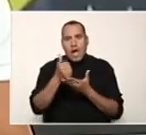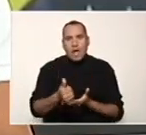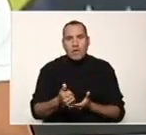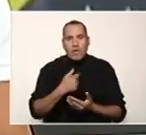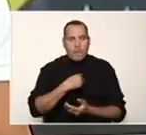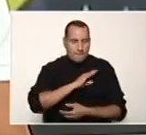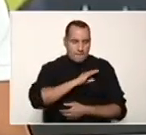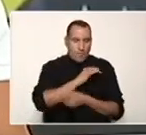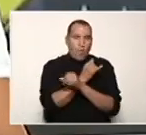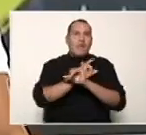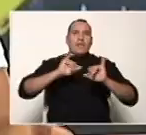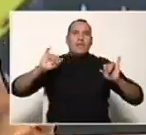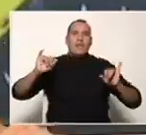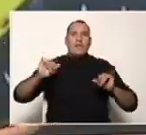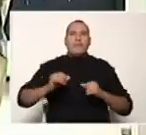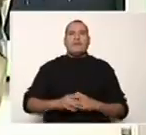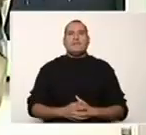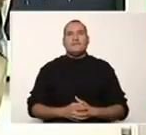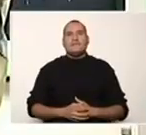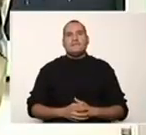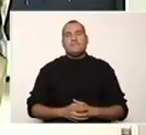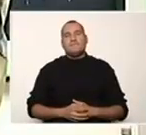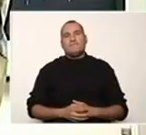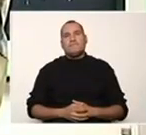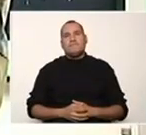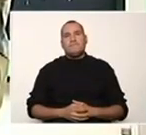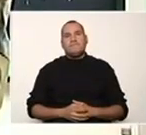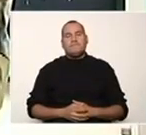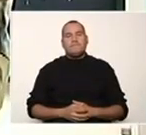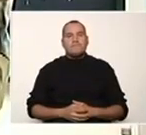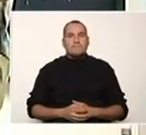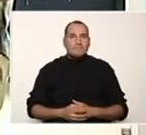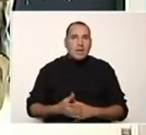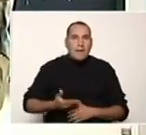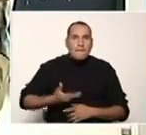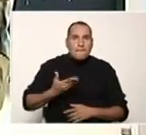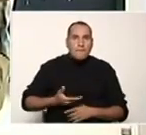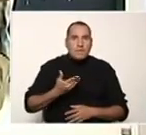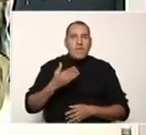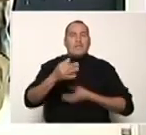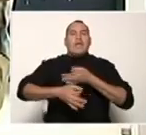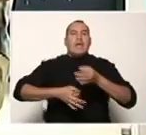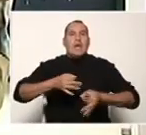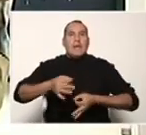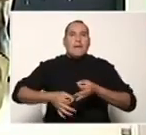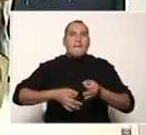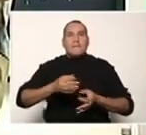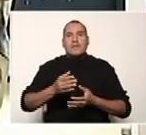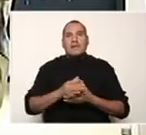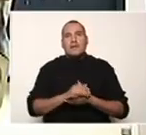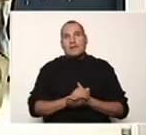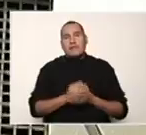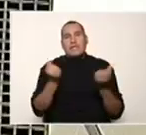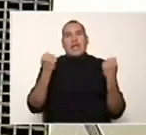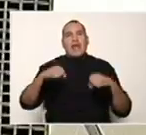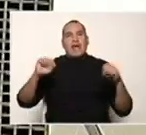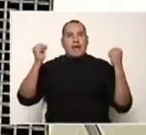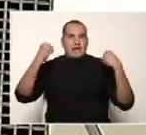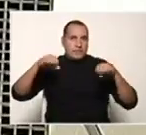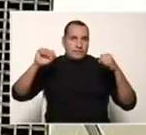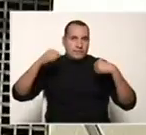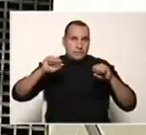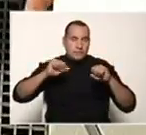autonomía e independencia. Finalmente, es importante destacar que, como señalamos, el ejercicio,